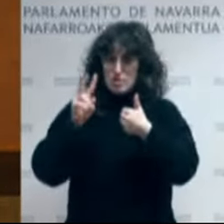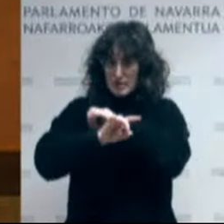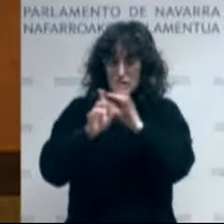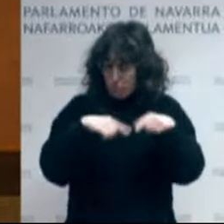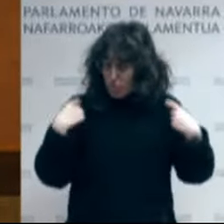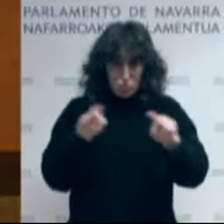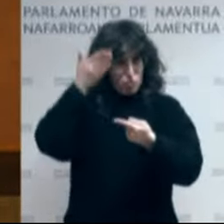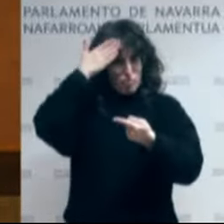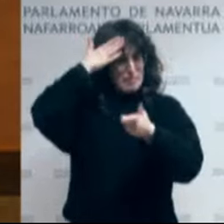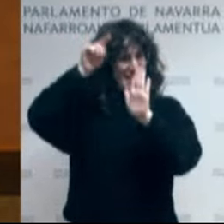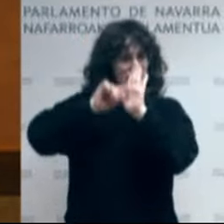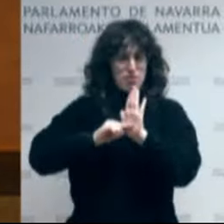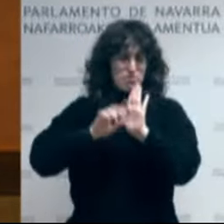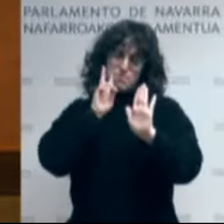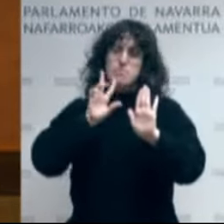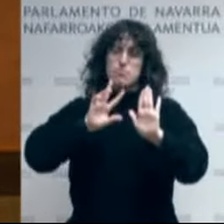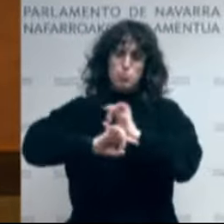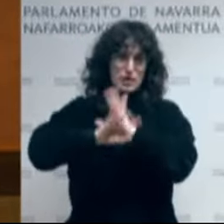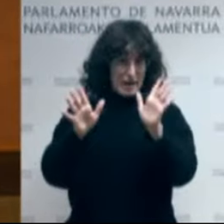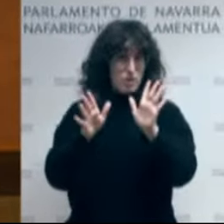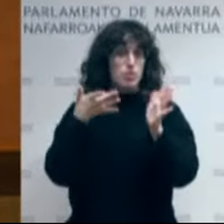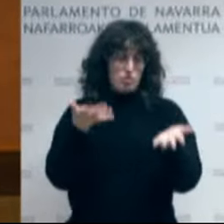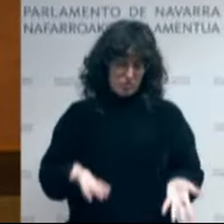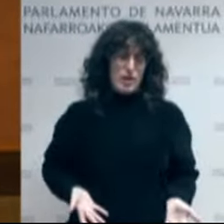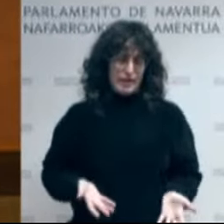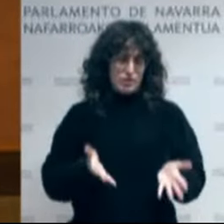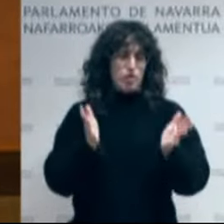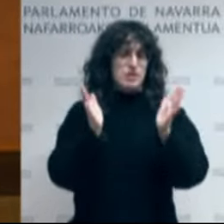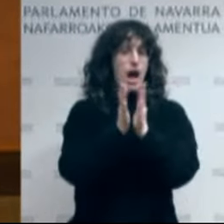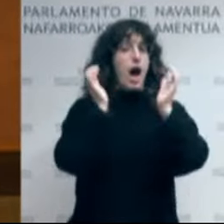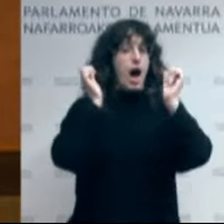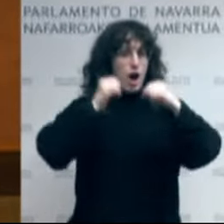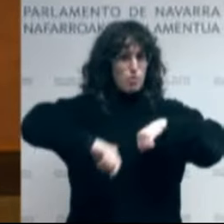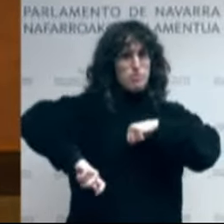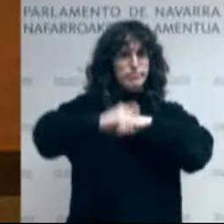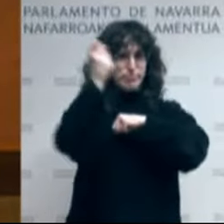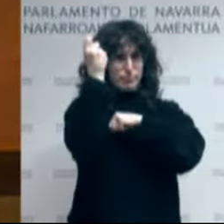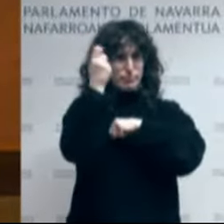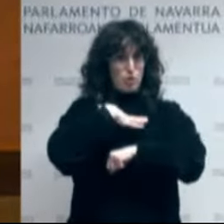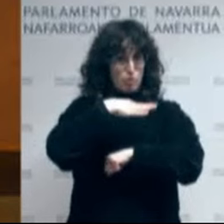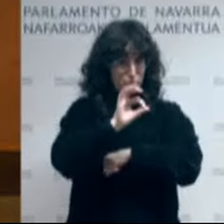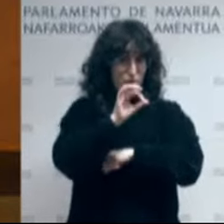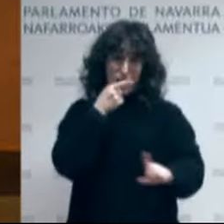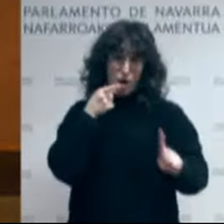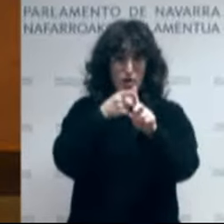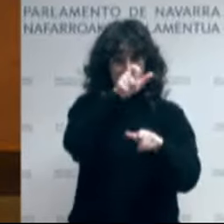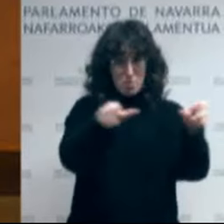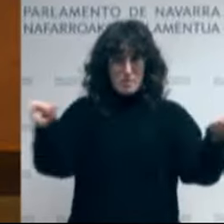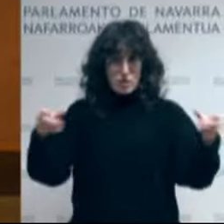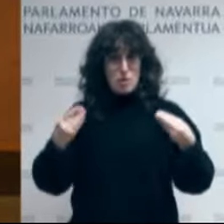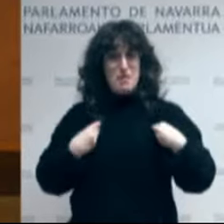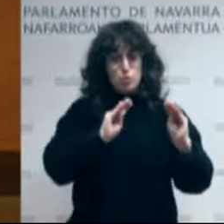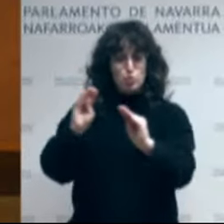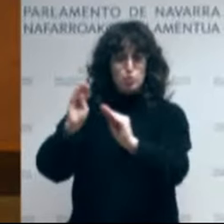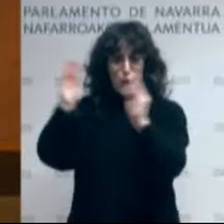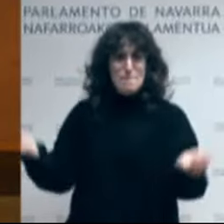posiblea da jendearen bizitza obetzen duten akordioak lortzea. Agerian